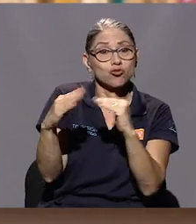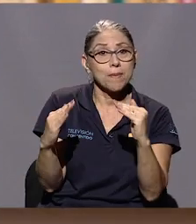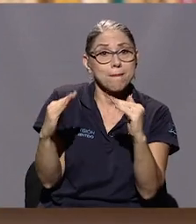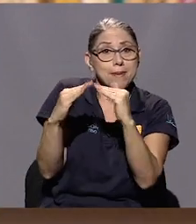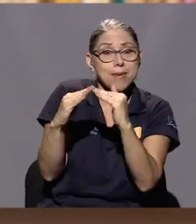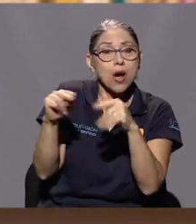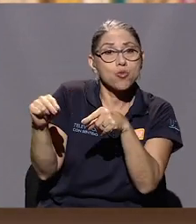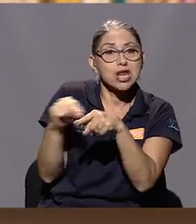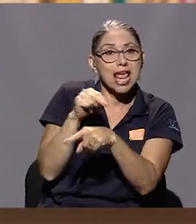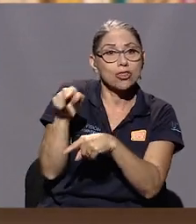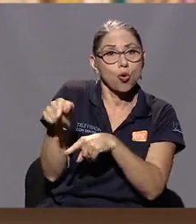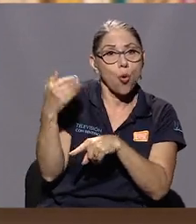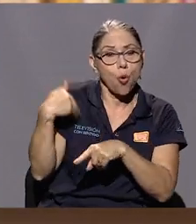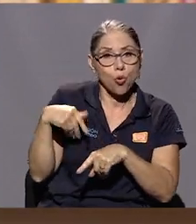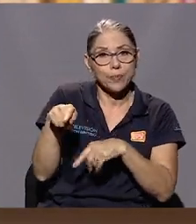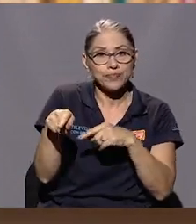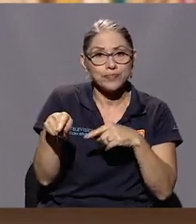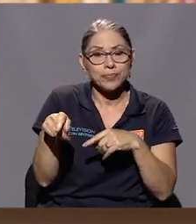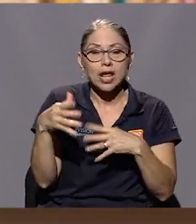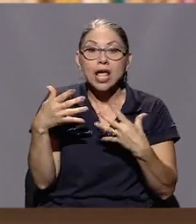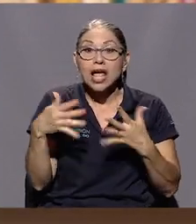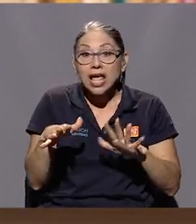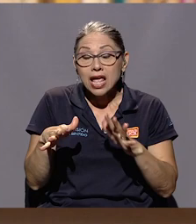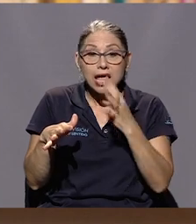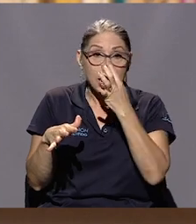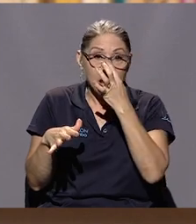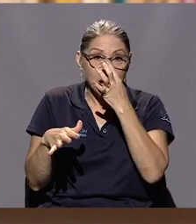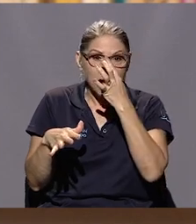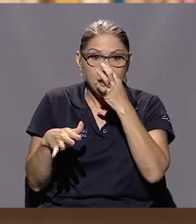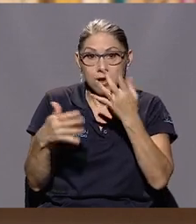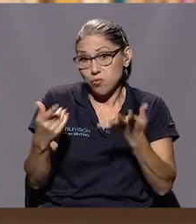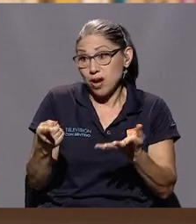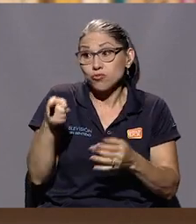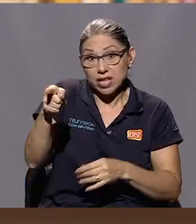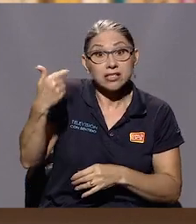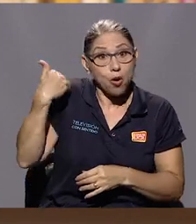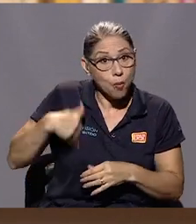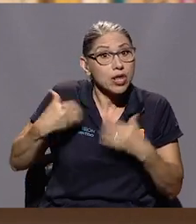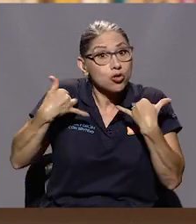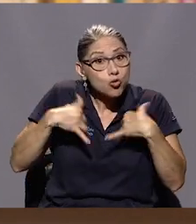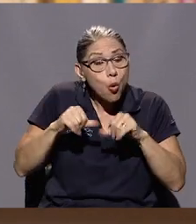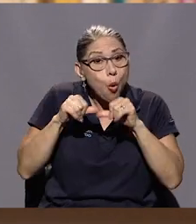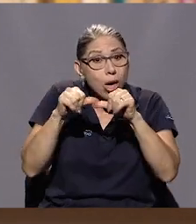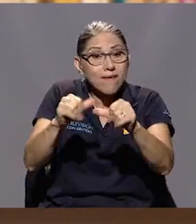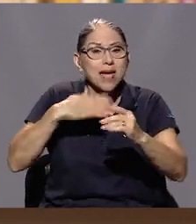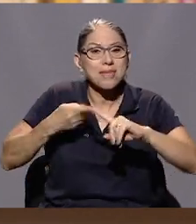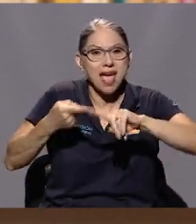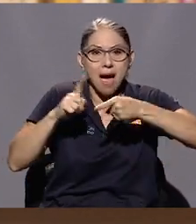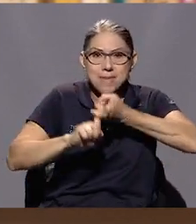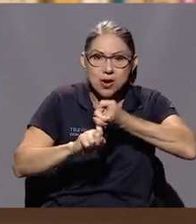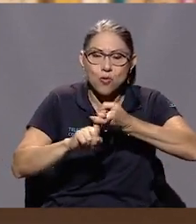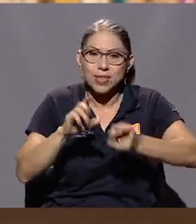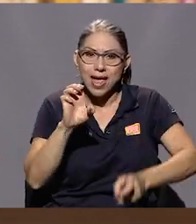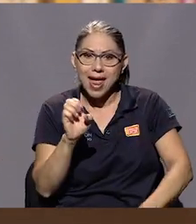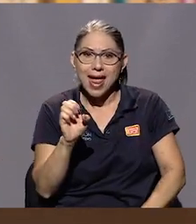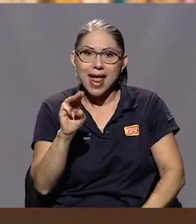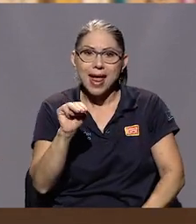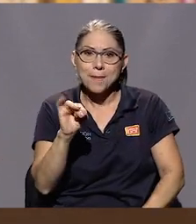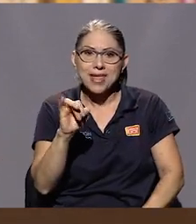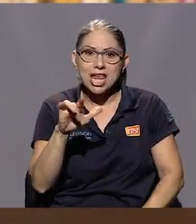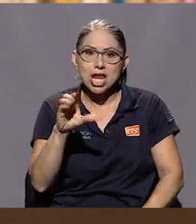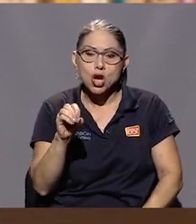con ellos. Hombre que sigue, yo sigo considerándolo mi amigo, Emilio Bruce Jiménez.